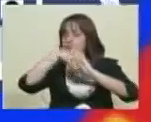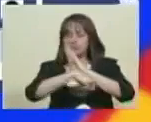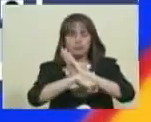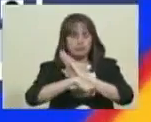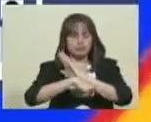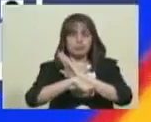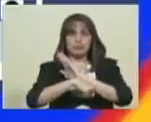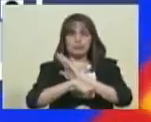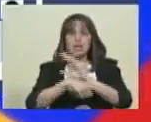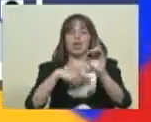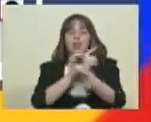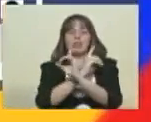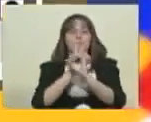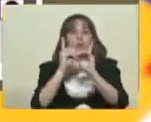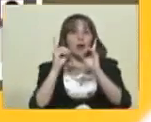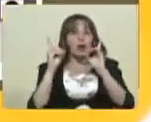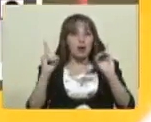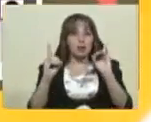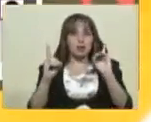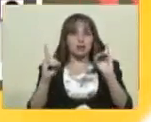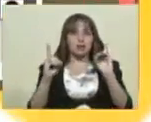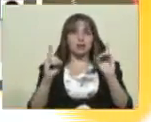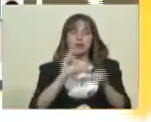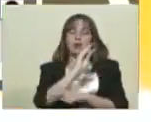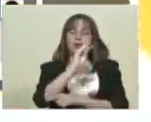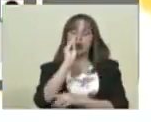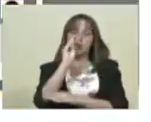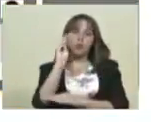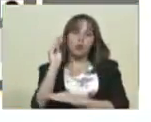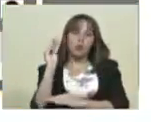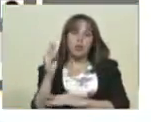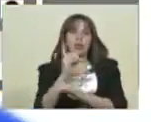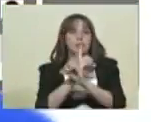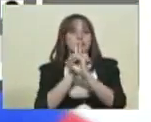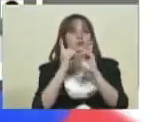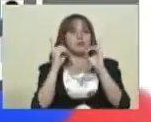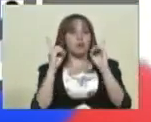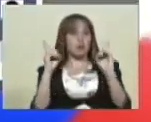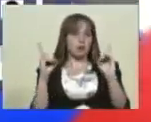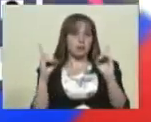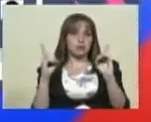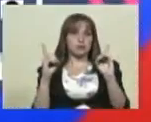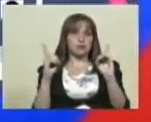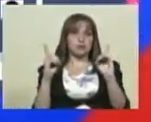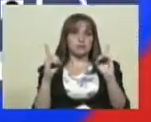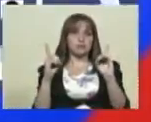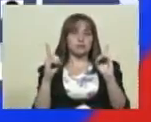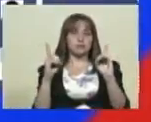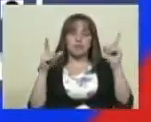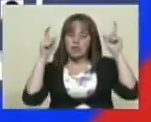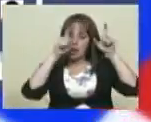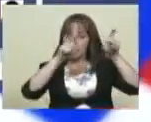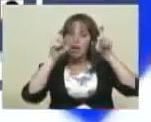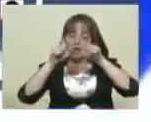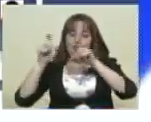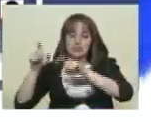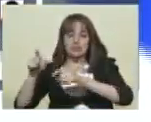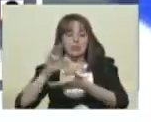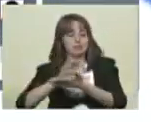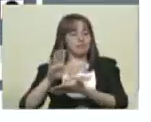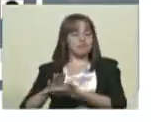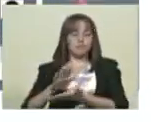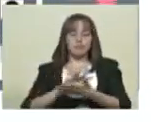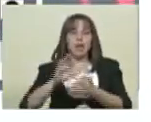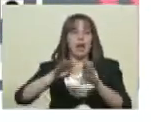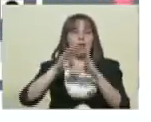democrático, que cuida su democracia y le da lecciones de civismo al mundo entero.